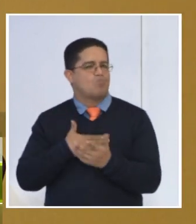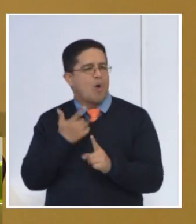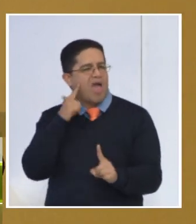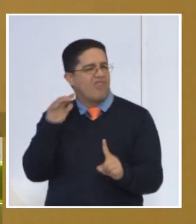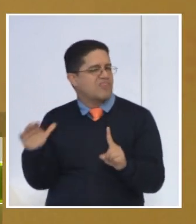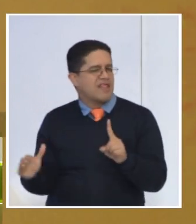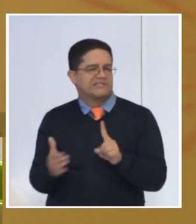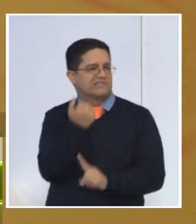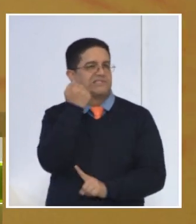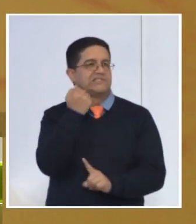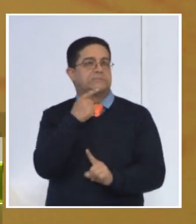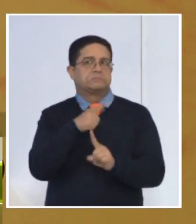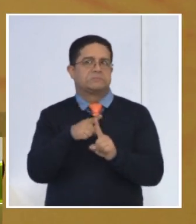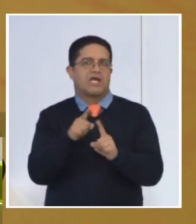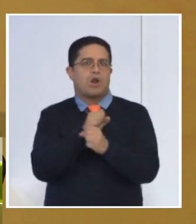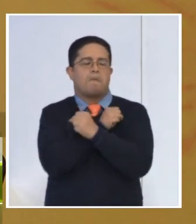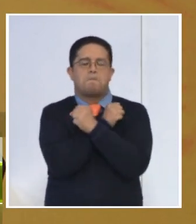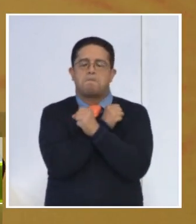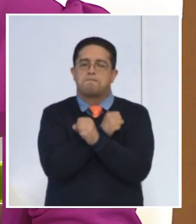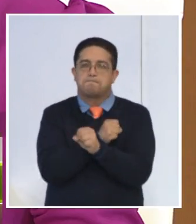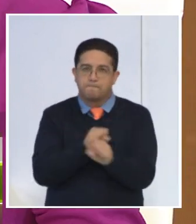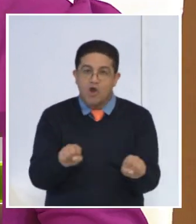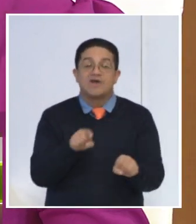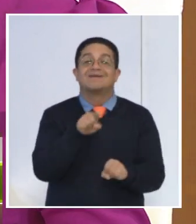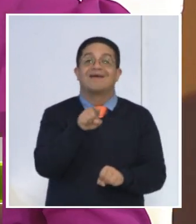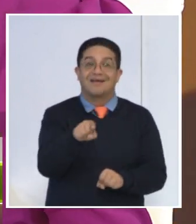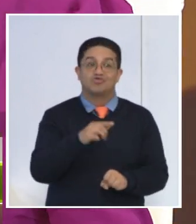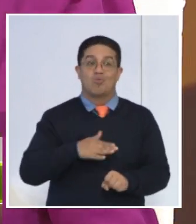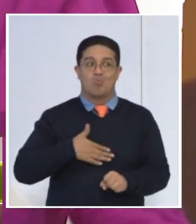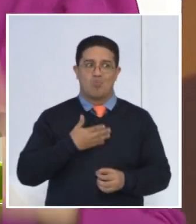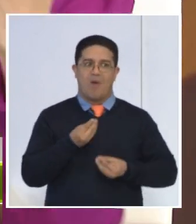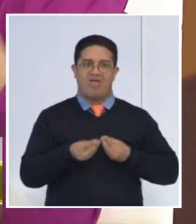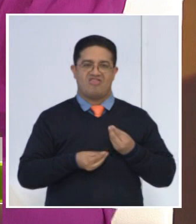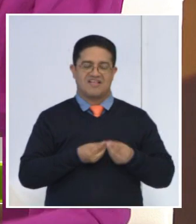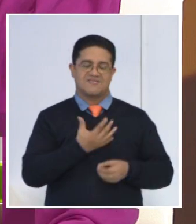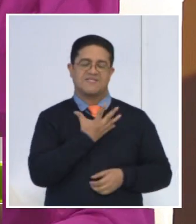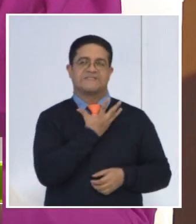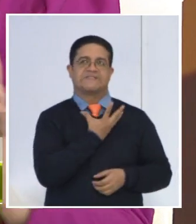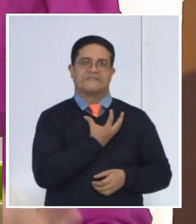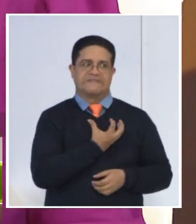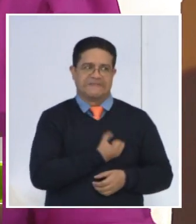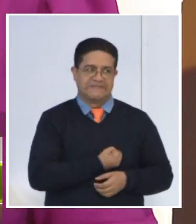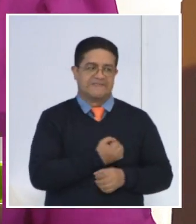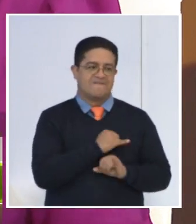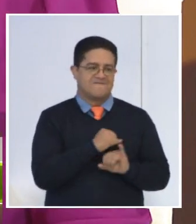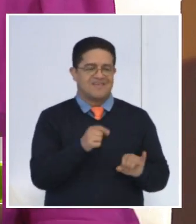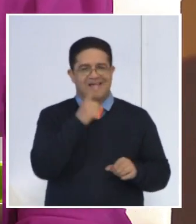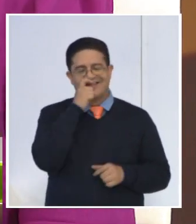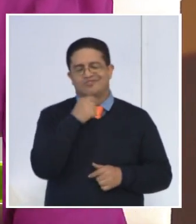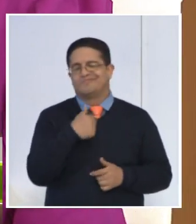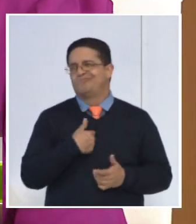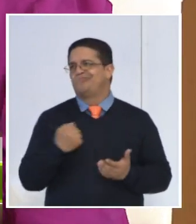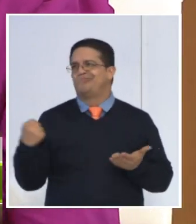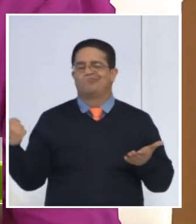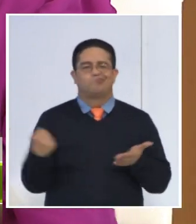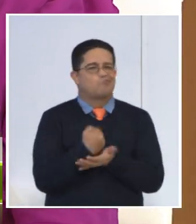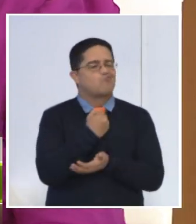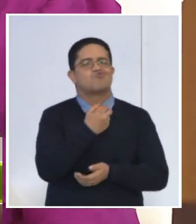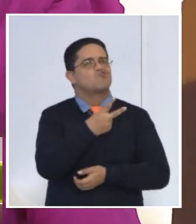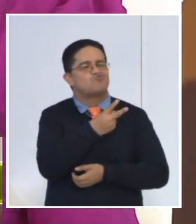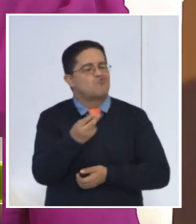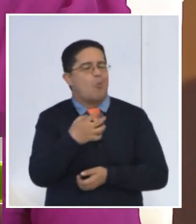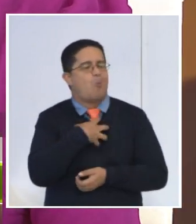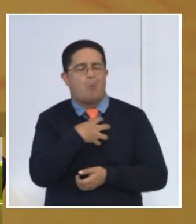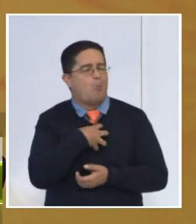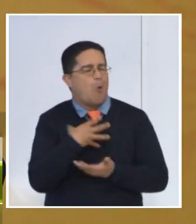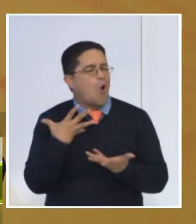cumplir. Y resulta que también eso puede generar algún tipo de frustración al finalizar el año y decir, no lo volví a lograr, o no lo